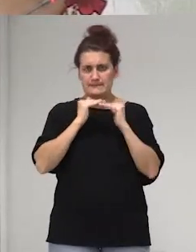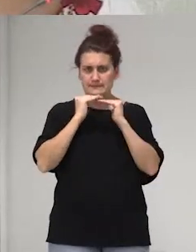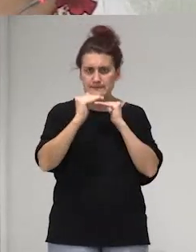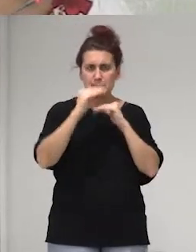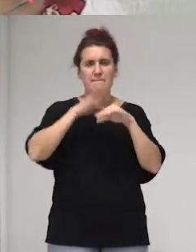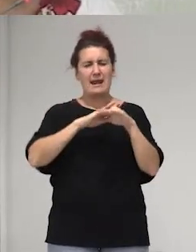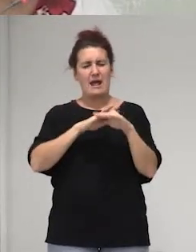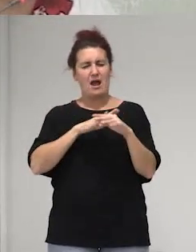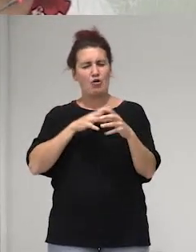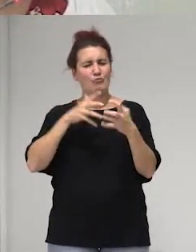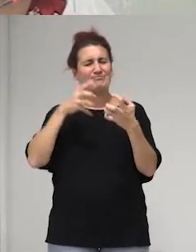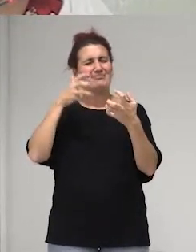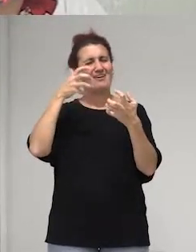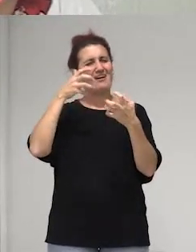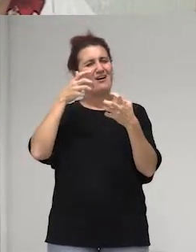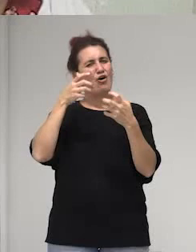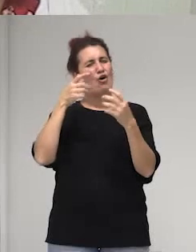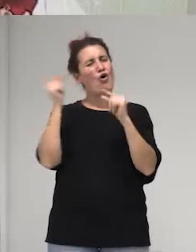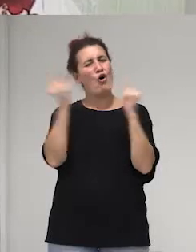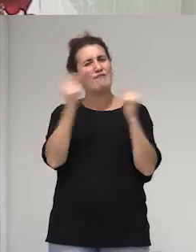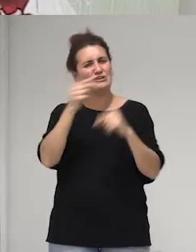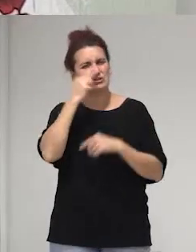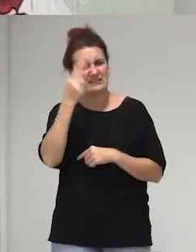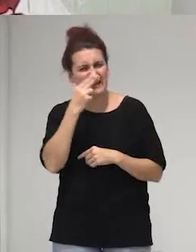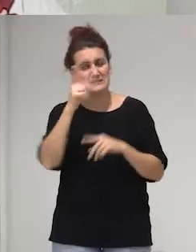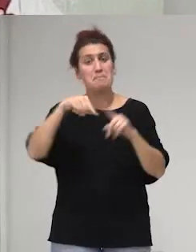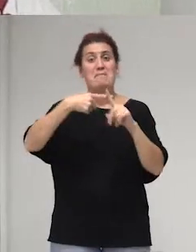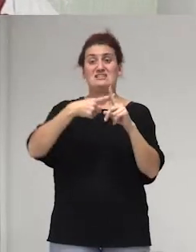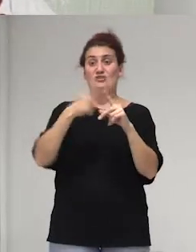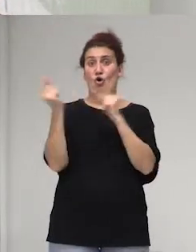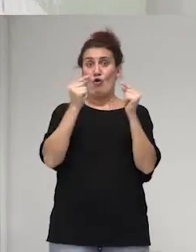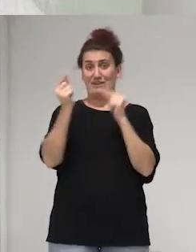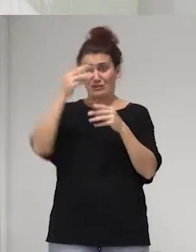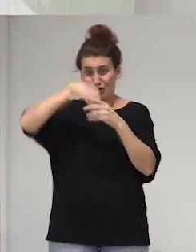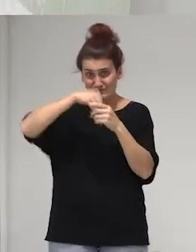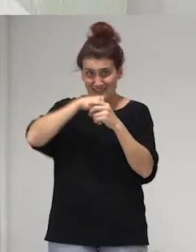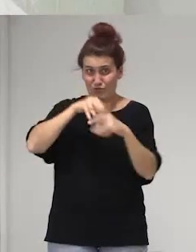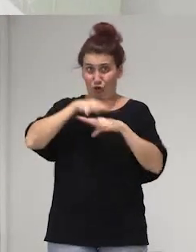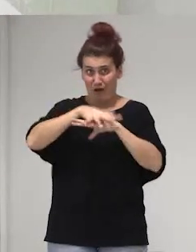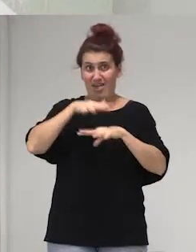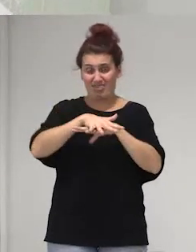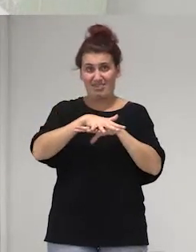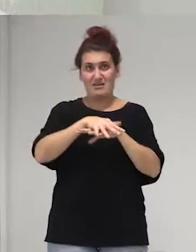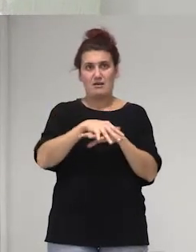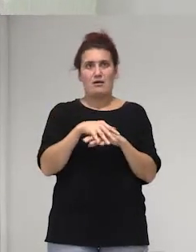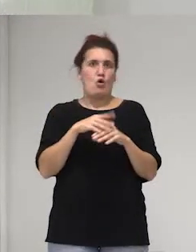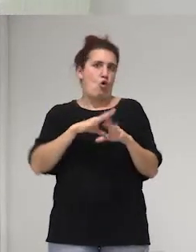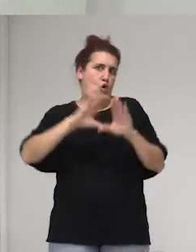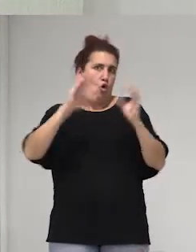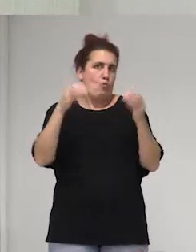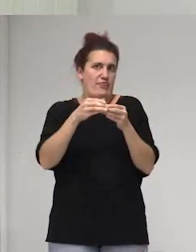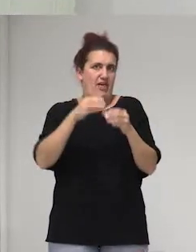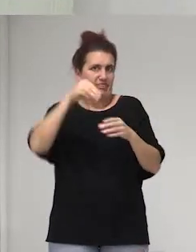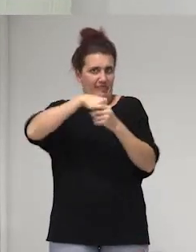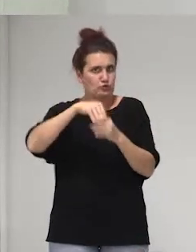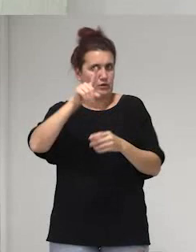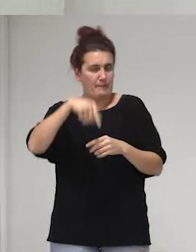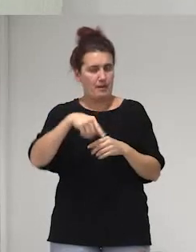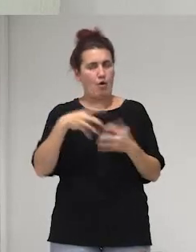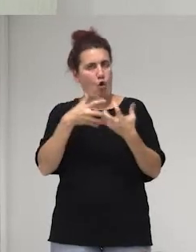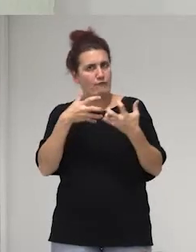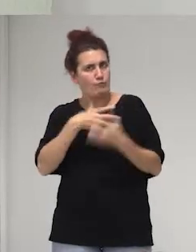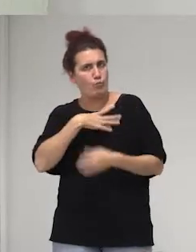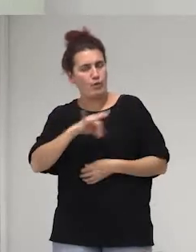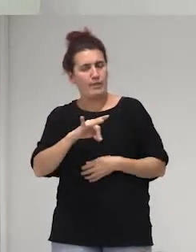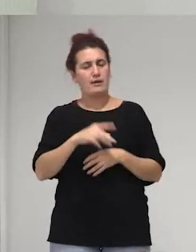conflictos de interés y conflictos internos dentro de la red y bueno dentro de la comunidad porque ahora